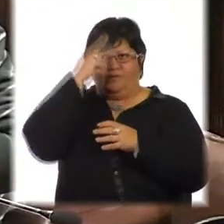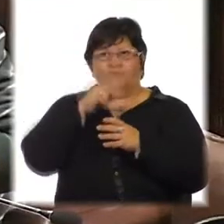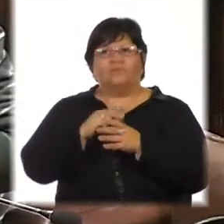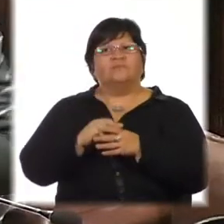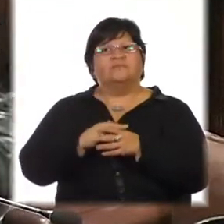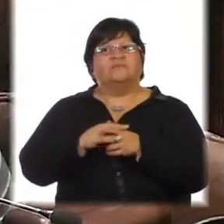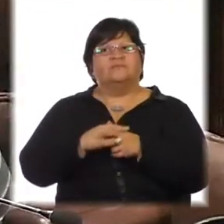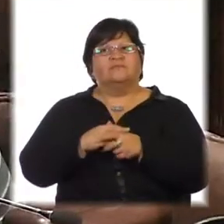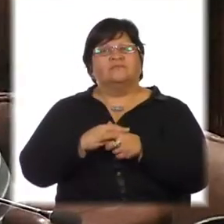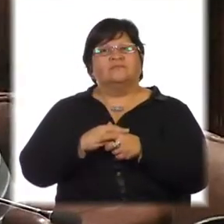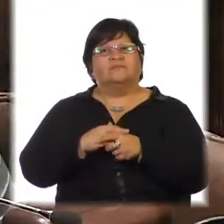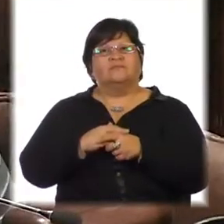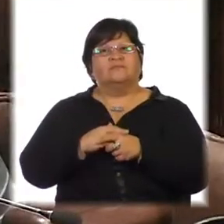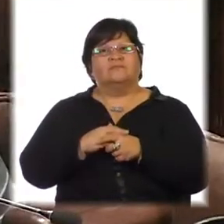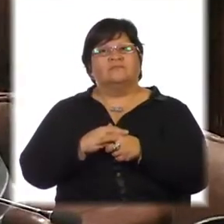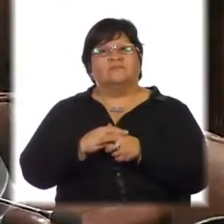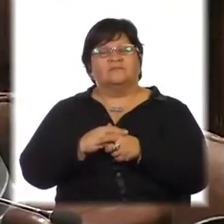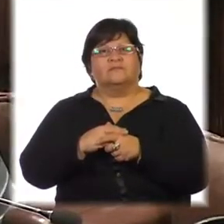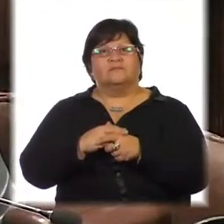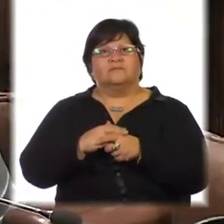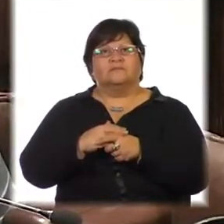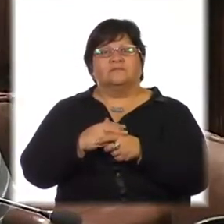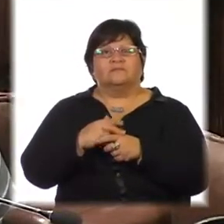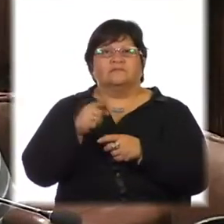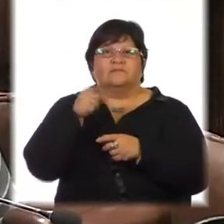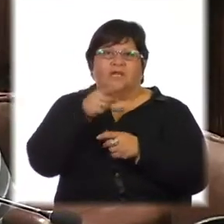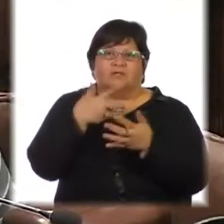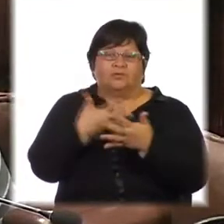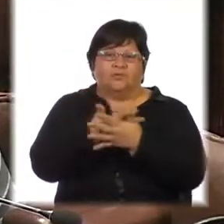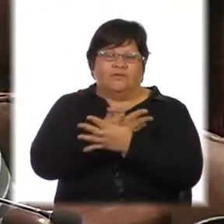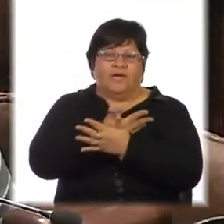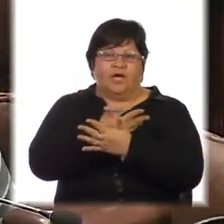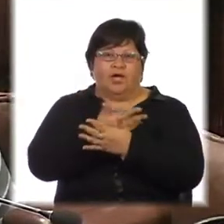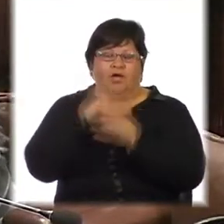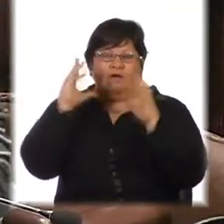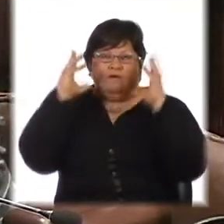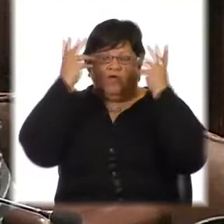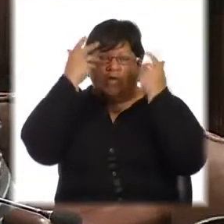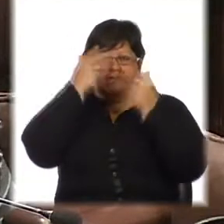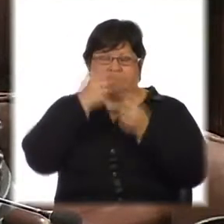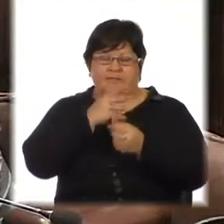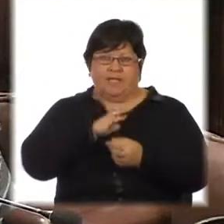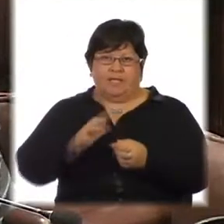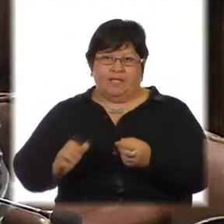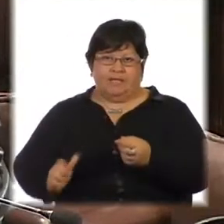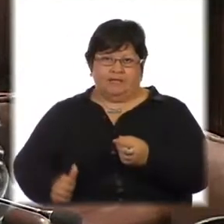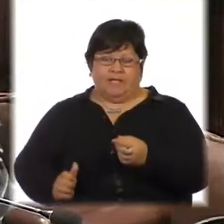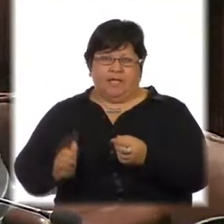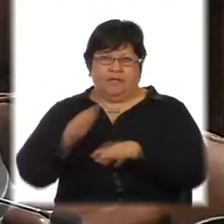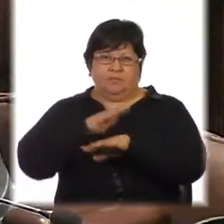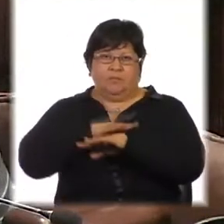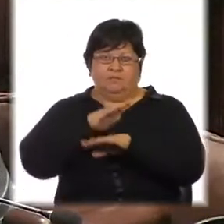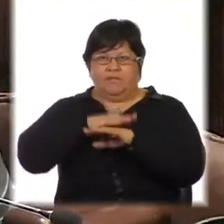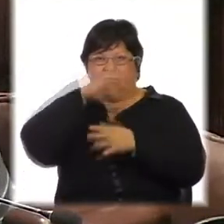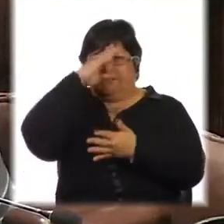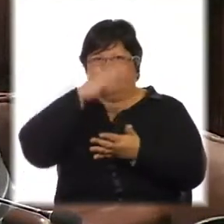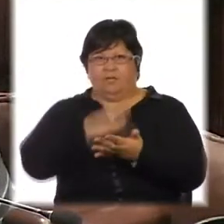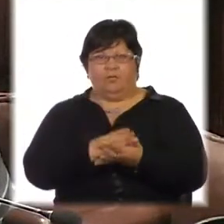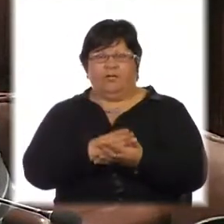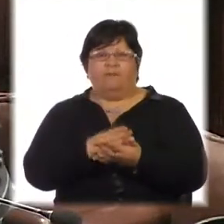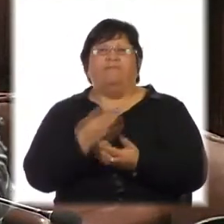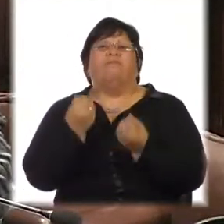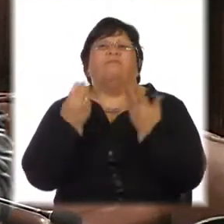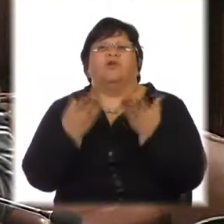que fueron víctimas de la violencia de Estado y que lo fueron por ser trans, no por otro